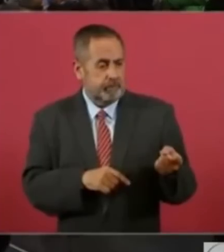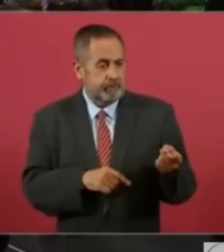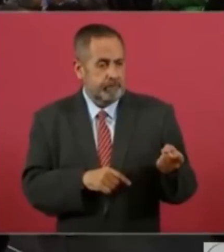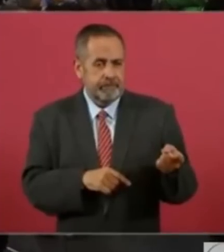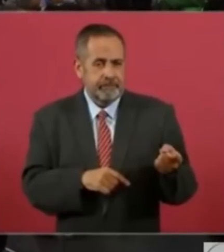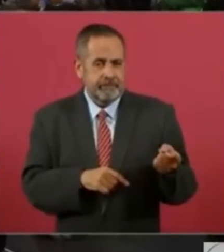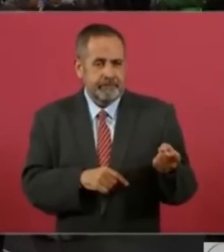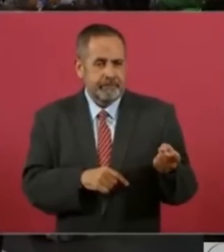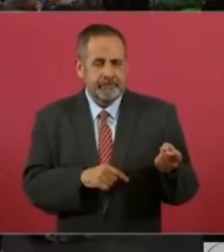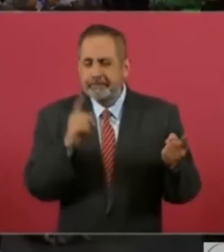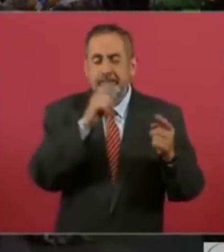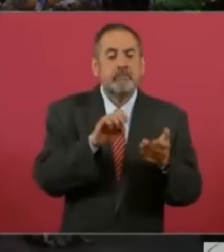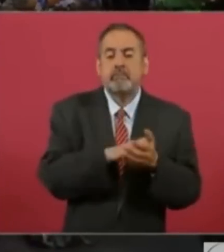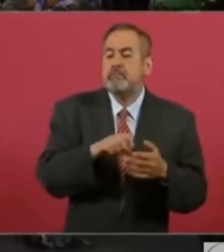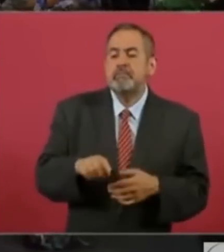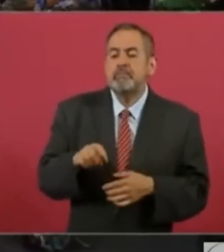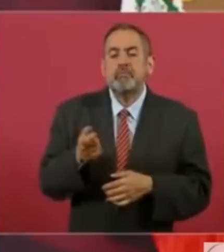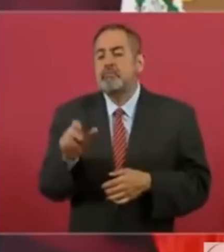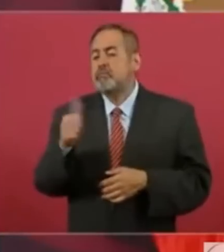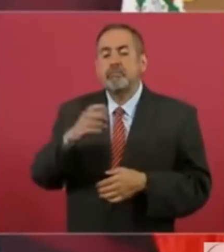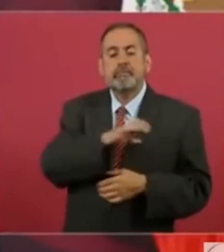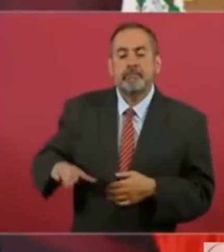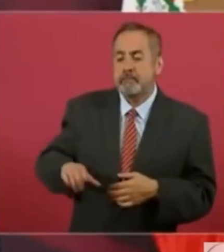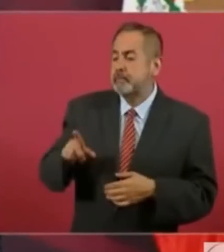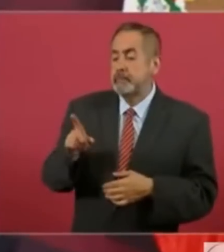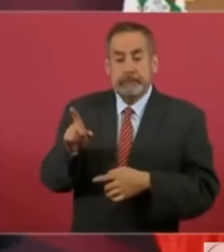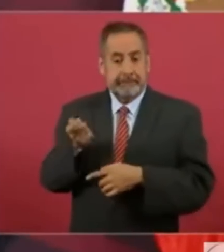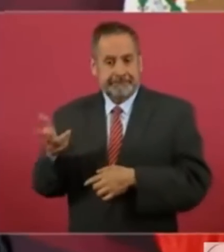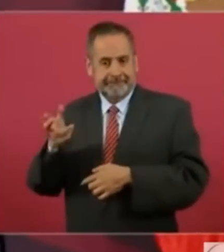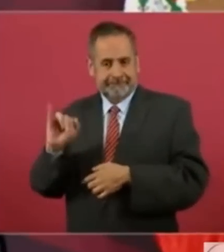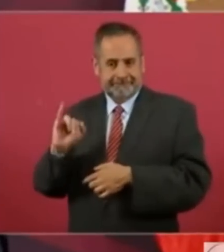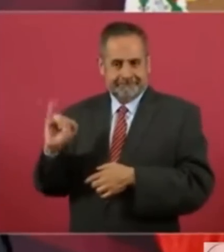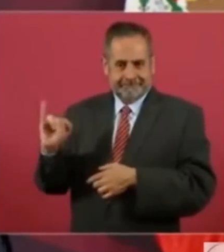moderado y